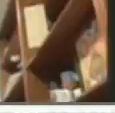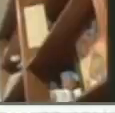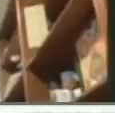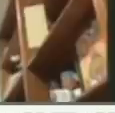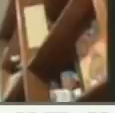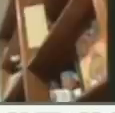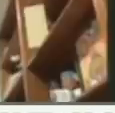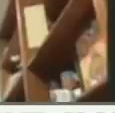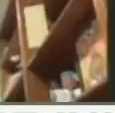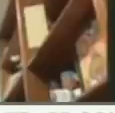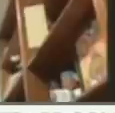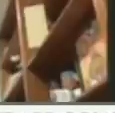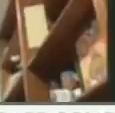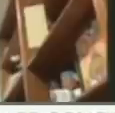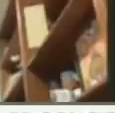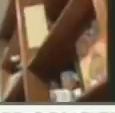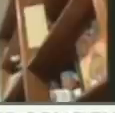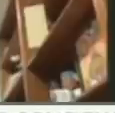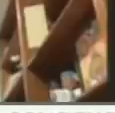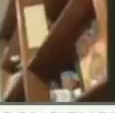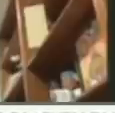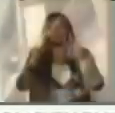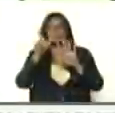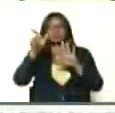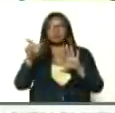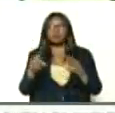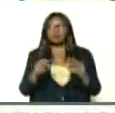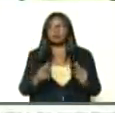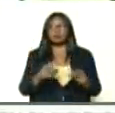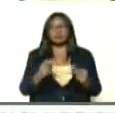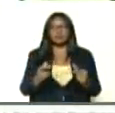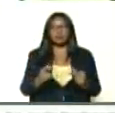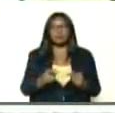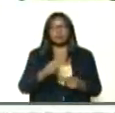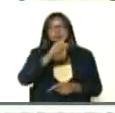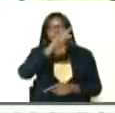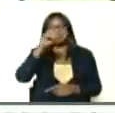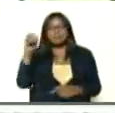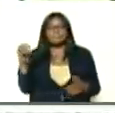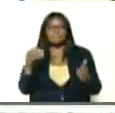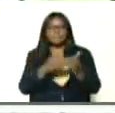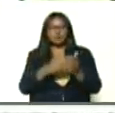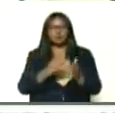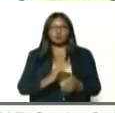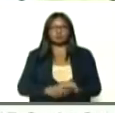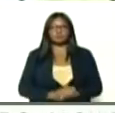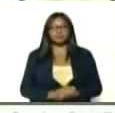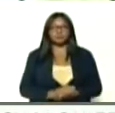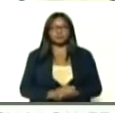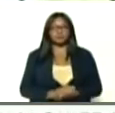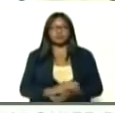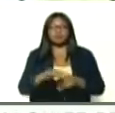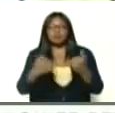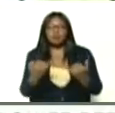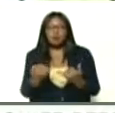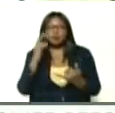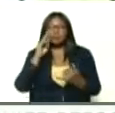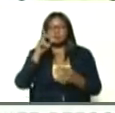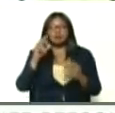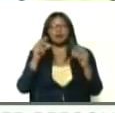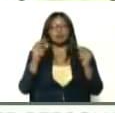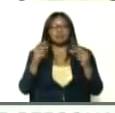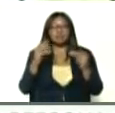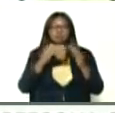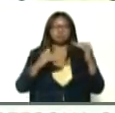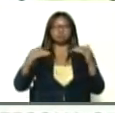Venezuela, tiene a la fecha, veintisiete casos activos, por cien mil habitantes, las tasas de casos activos,